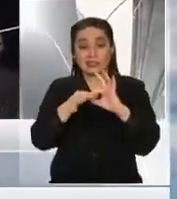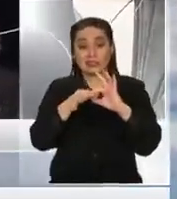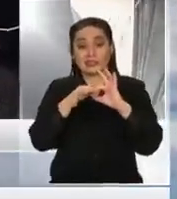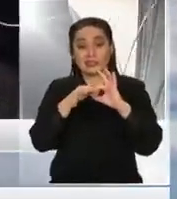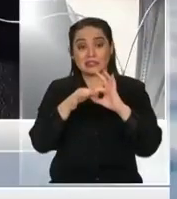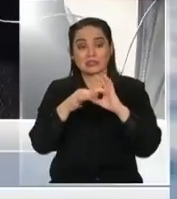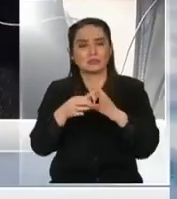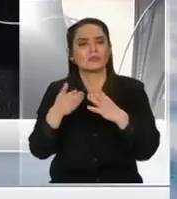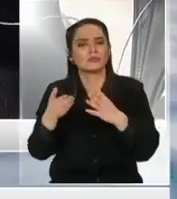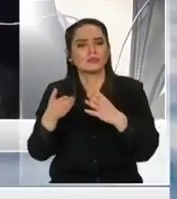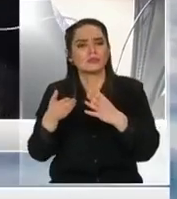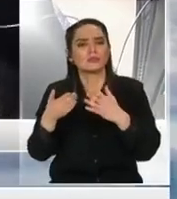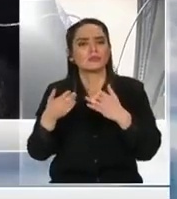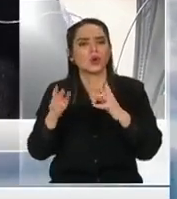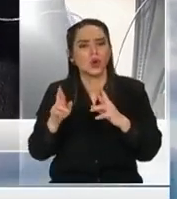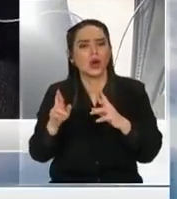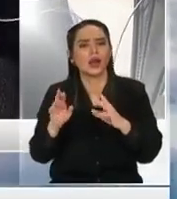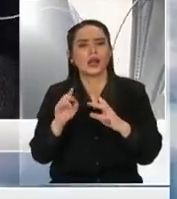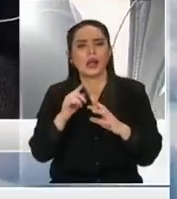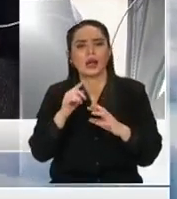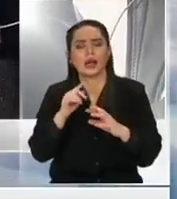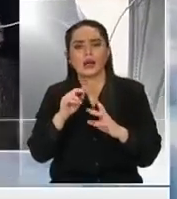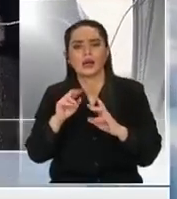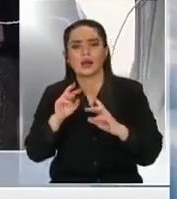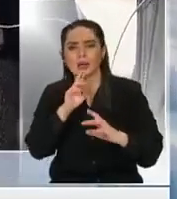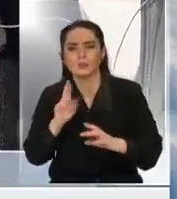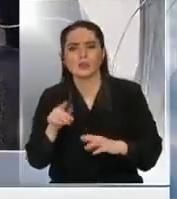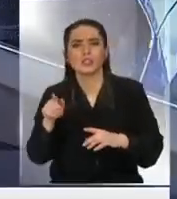cosa, si quiere contra pregunta, está libre, ¿ah?